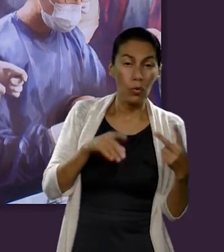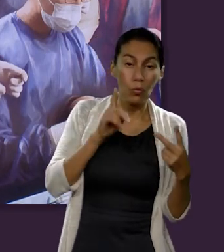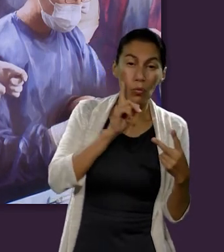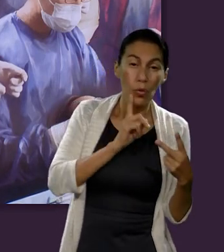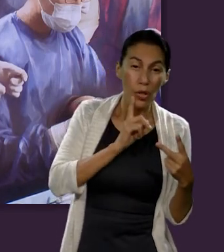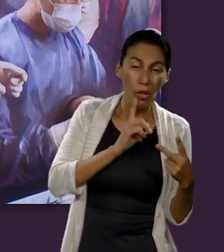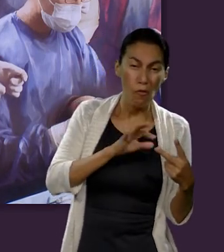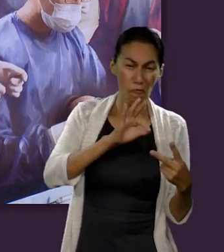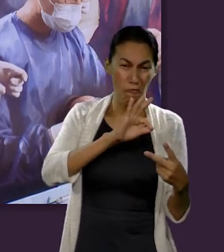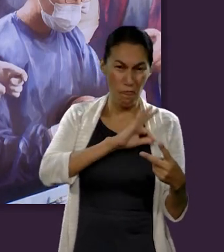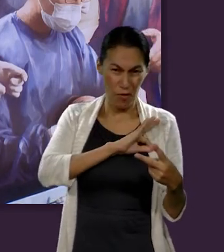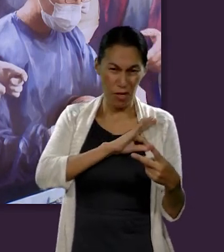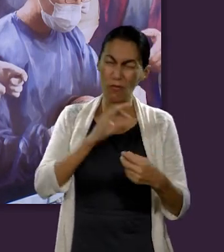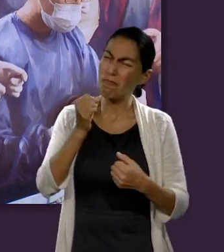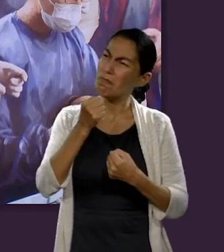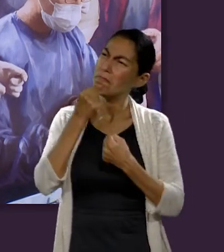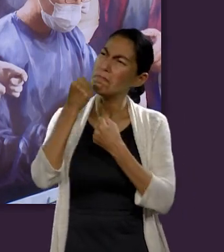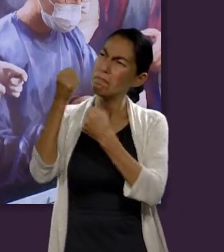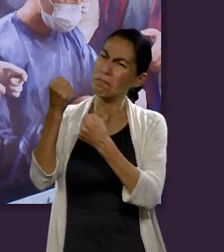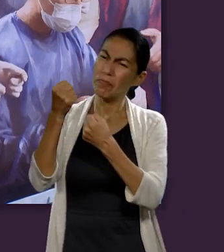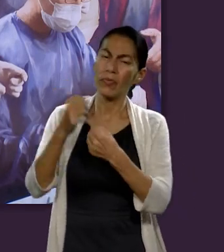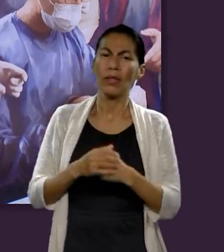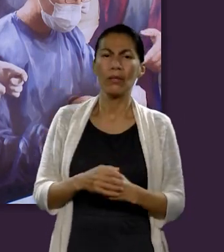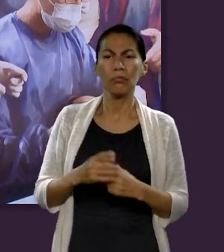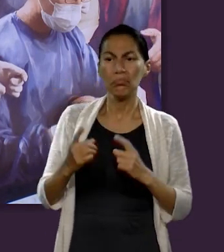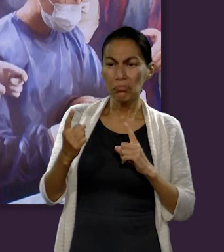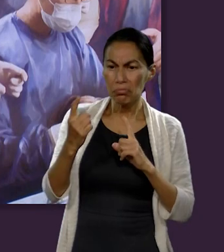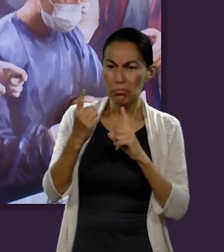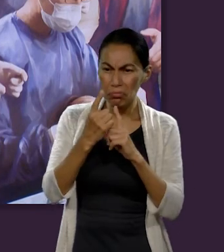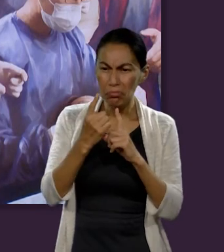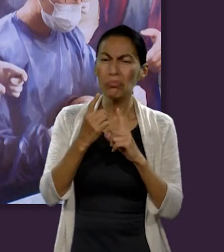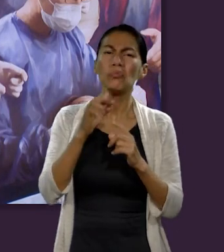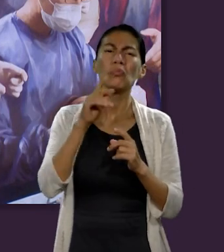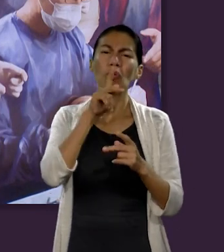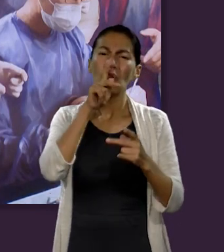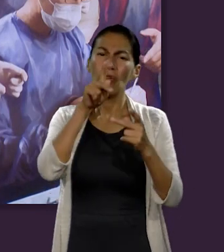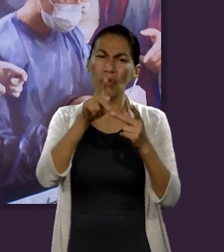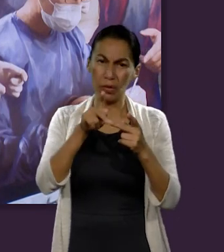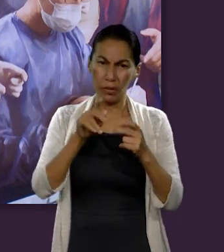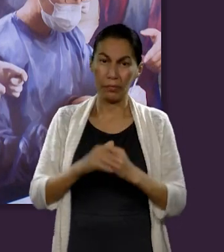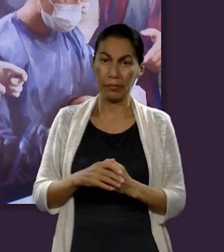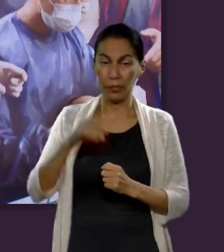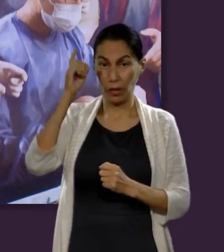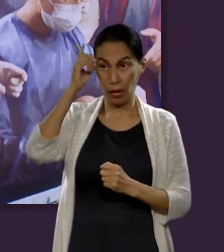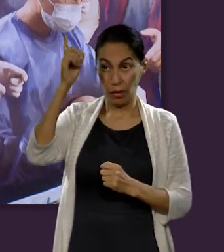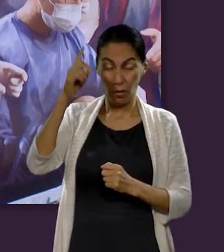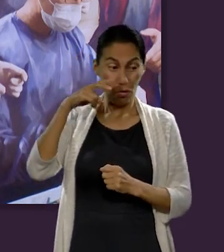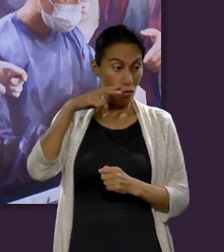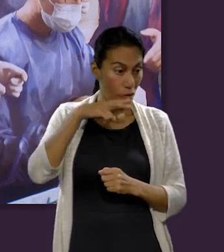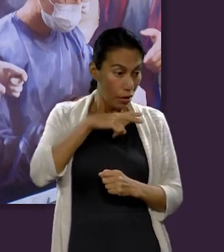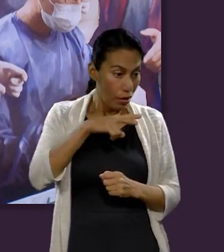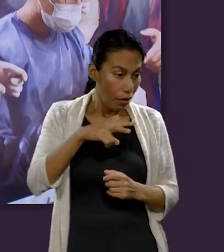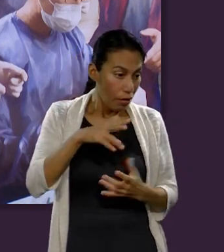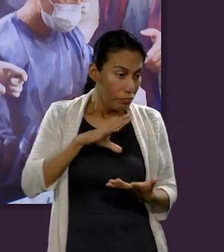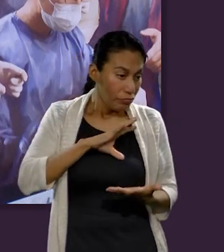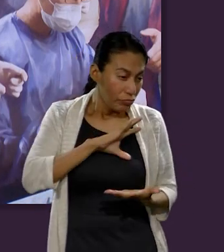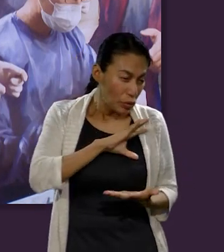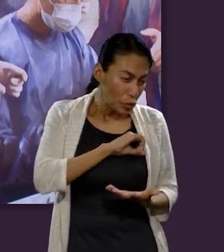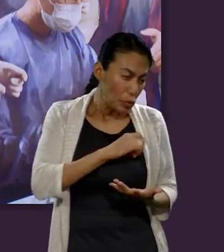han tenido la fe, que las dos han estado cerca de un profeta de Dios y que Dios no ha sido